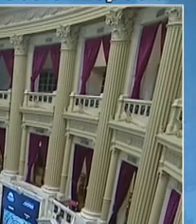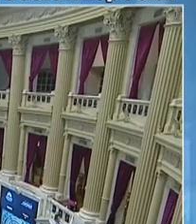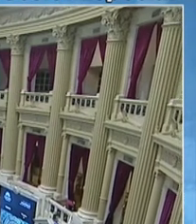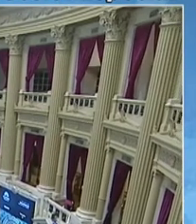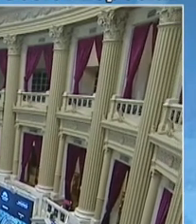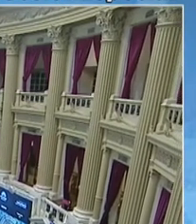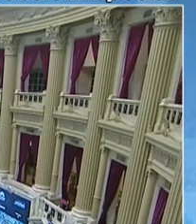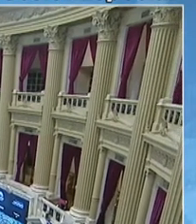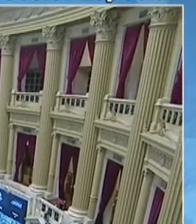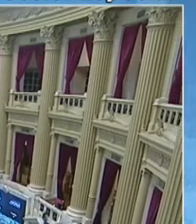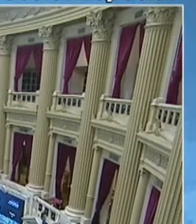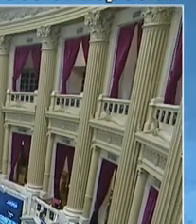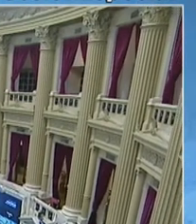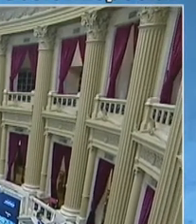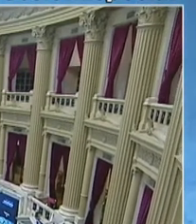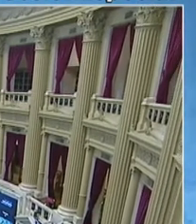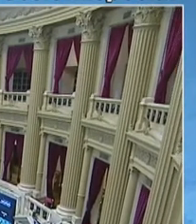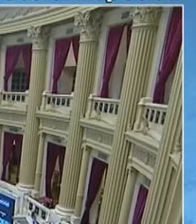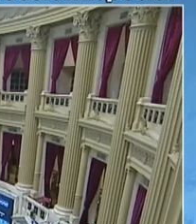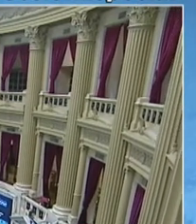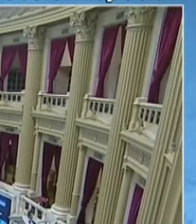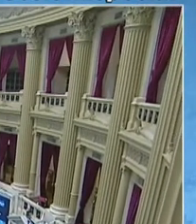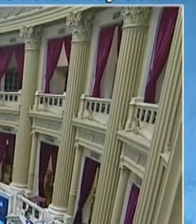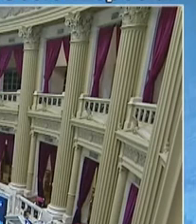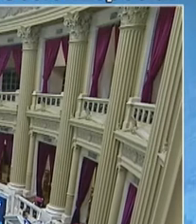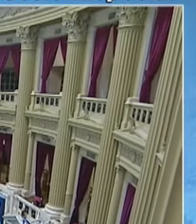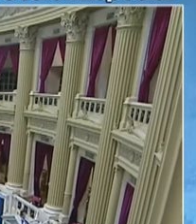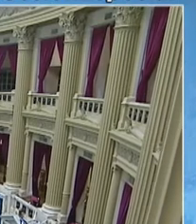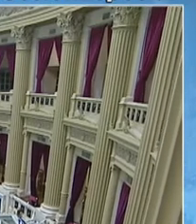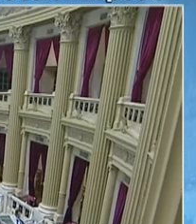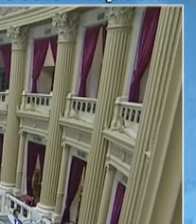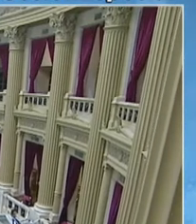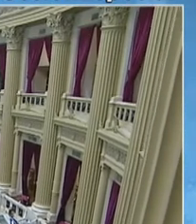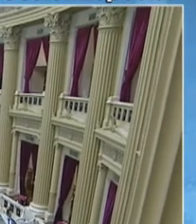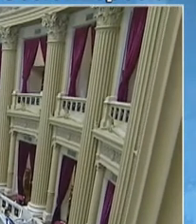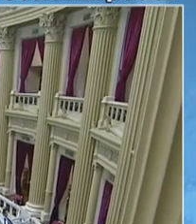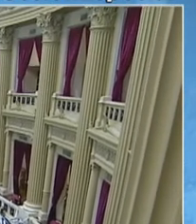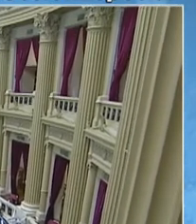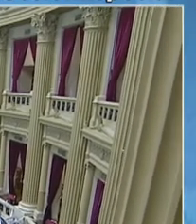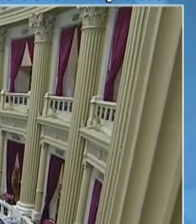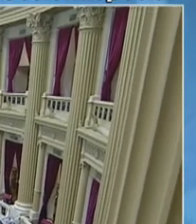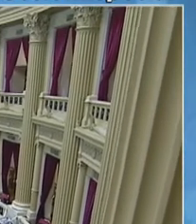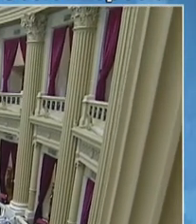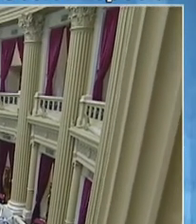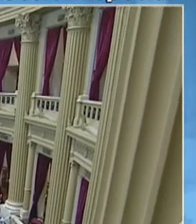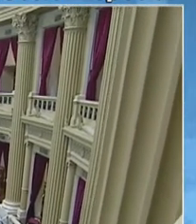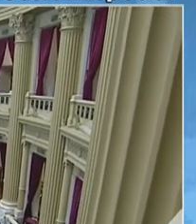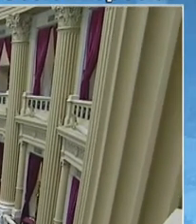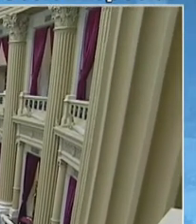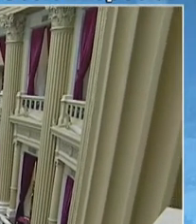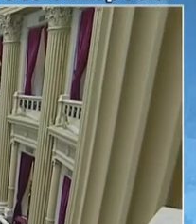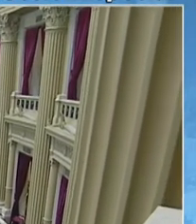Persisten aún, a mi criterio, errores de concepto. Manifesté en aquella oportunidad